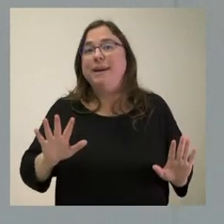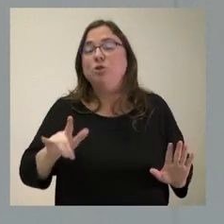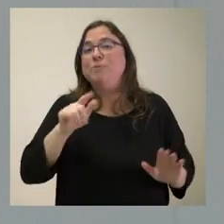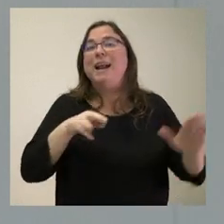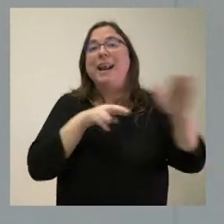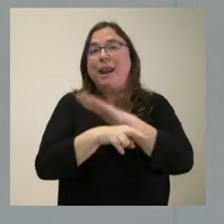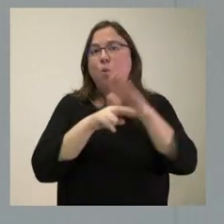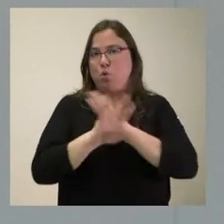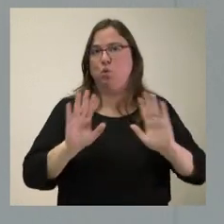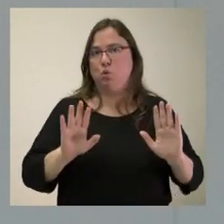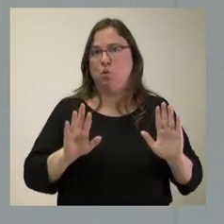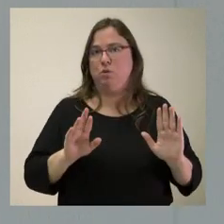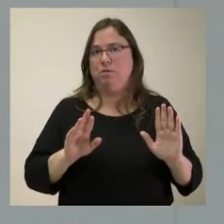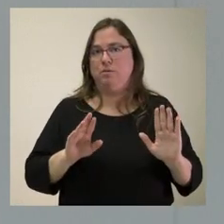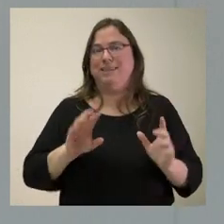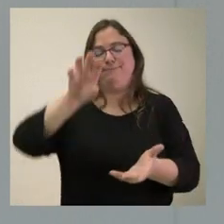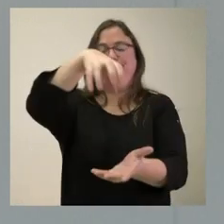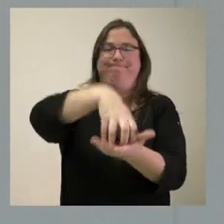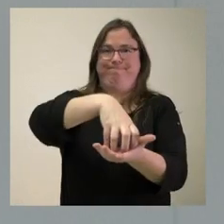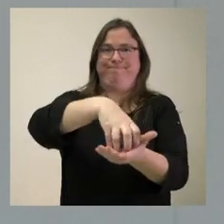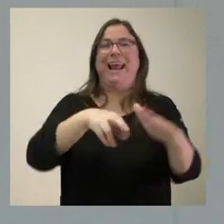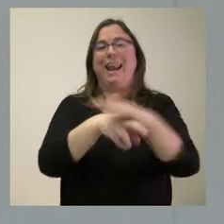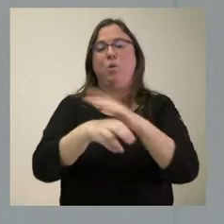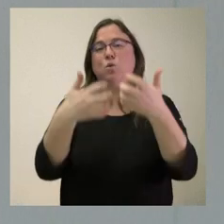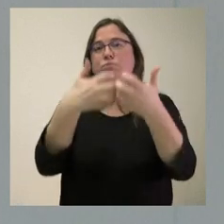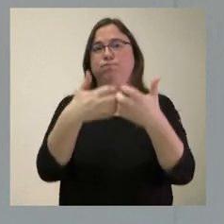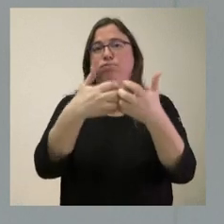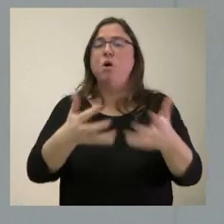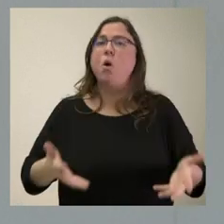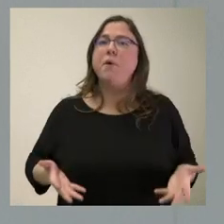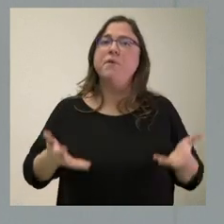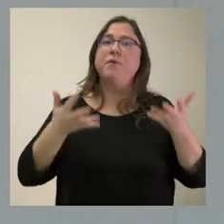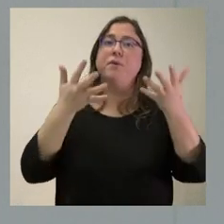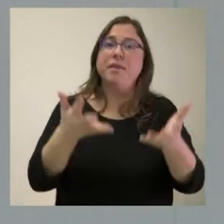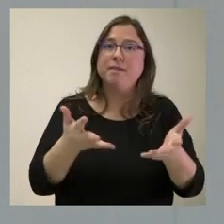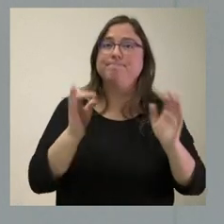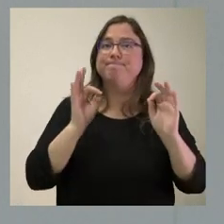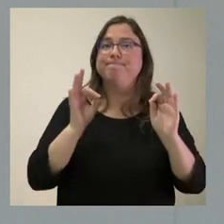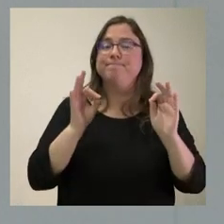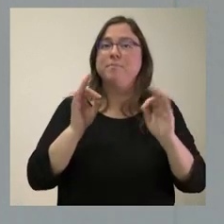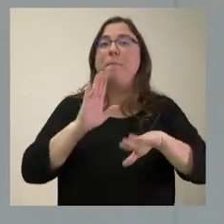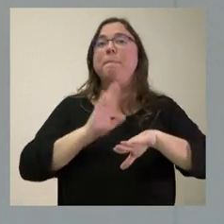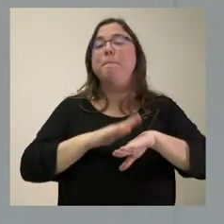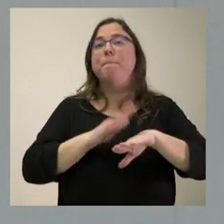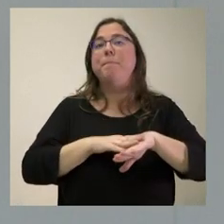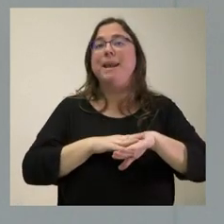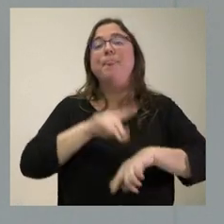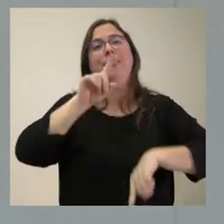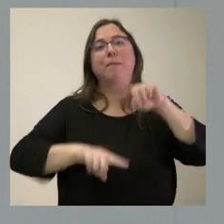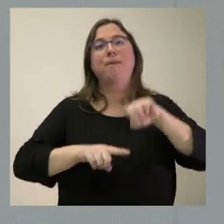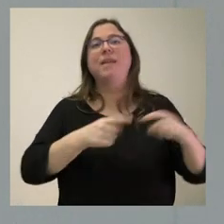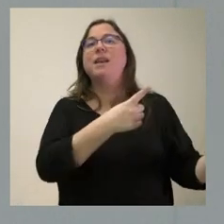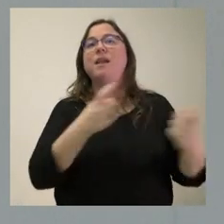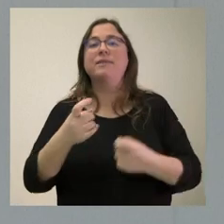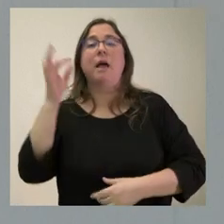recurso una instalación que estará a disposición fundamentalmente de las demandas de las mujeres